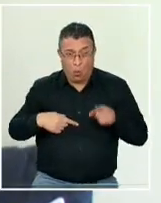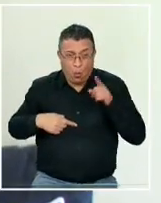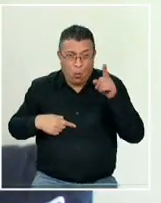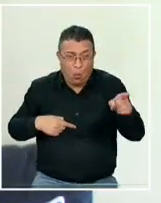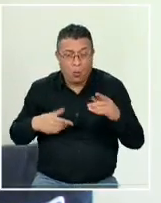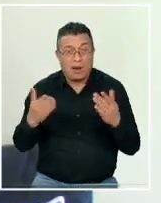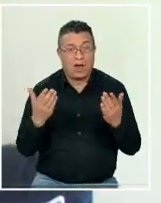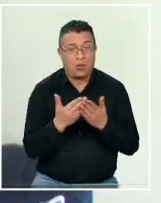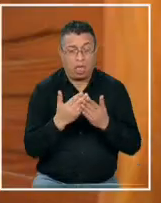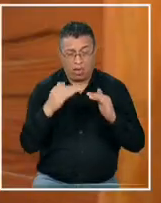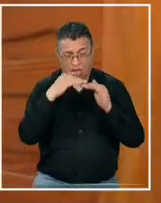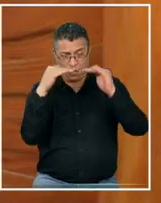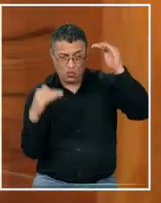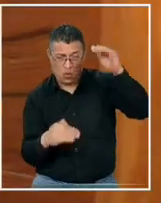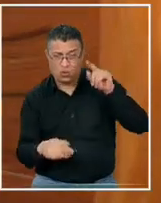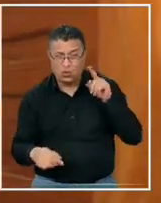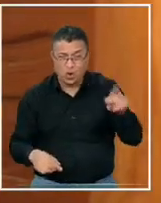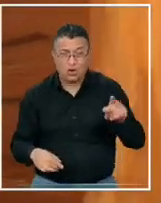no es justo